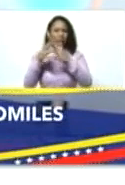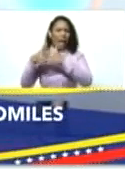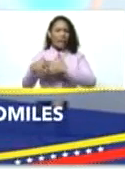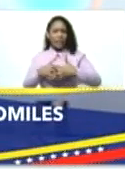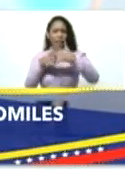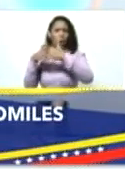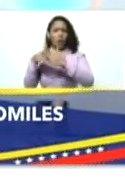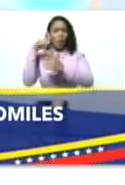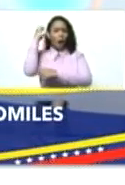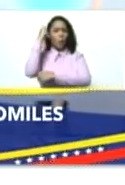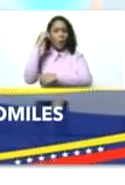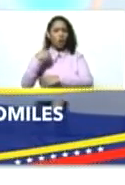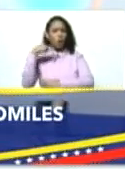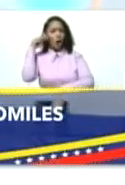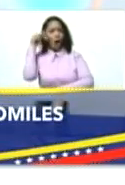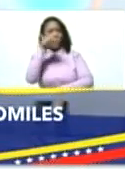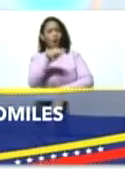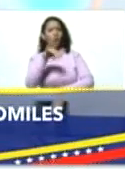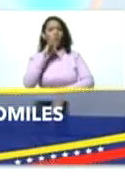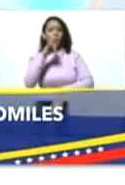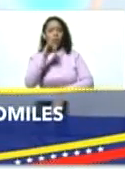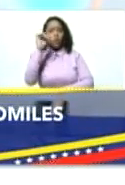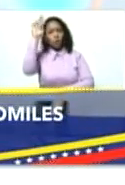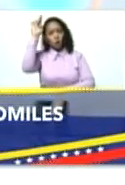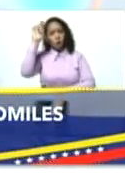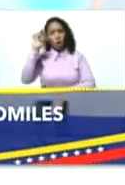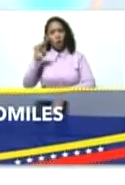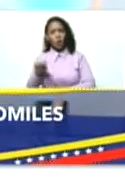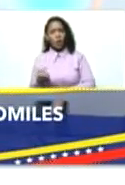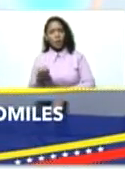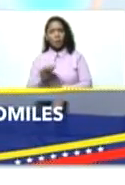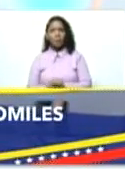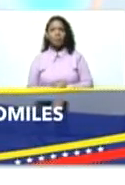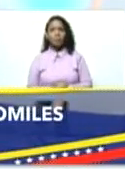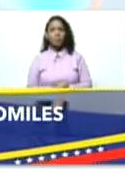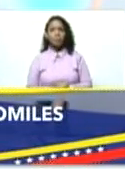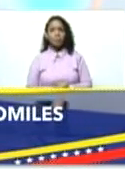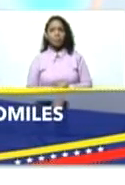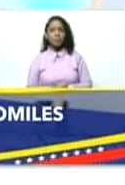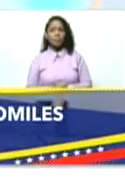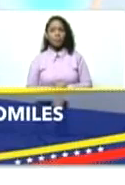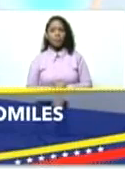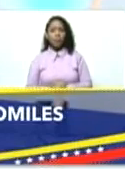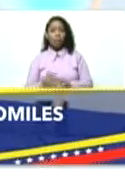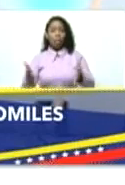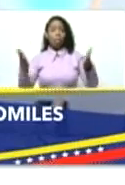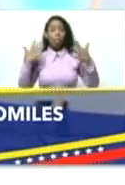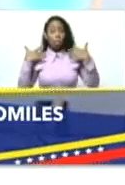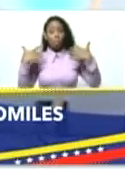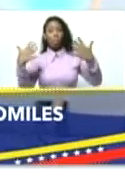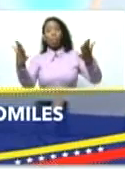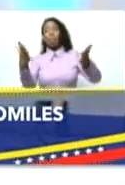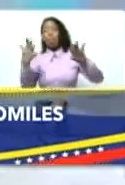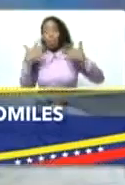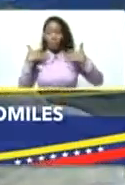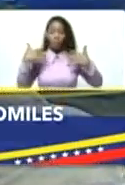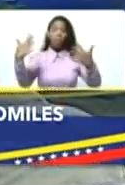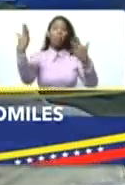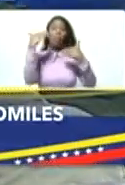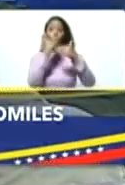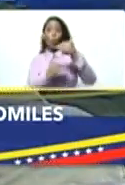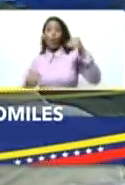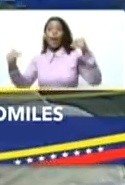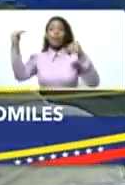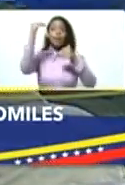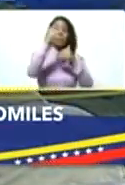y Europa. Yo veo los reportajes diarios, diarios. La ola de calor por encima de